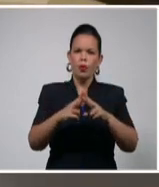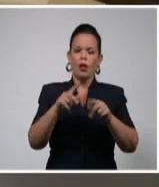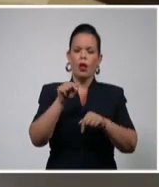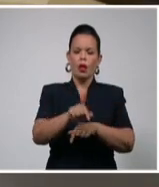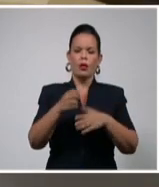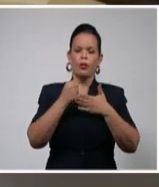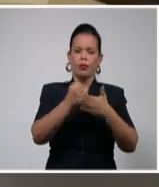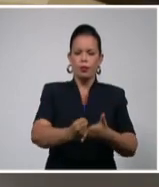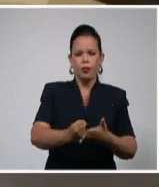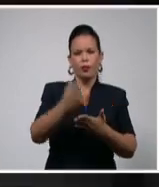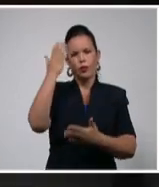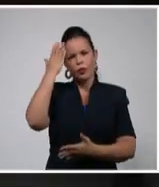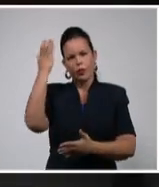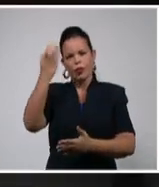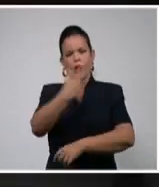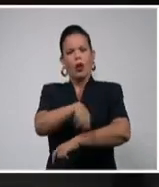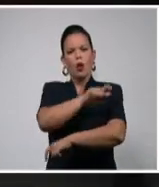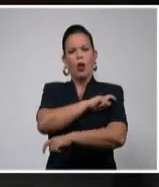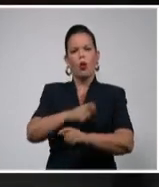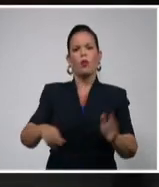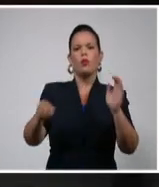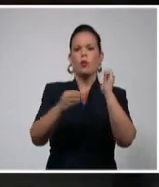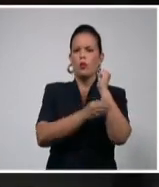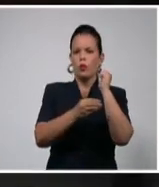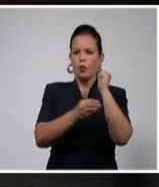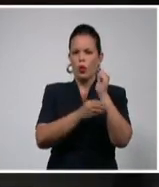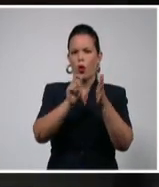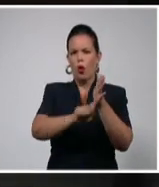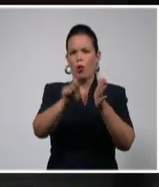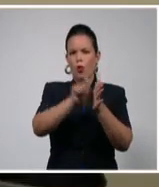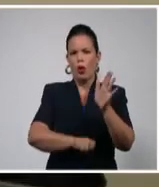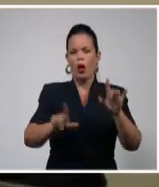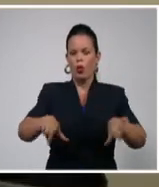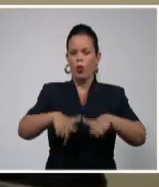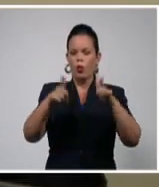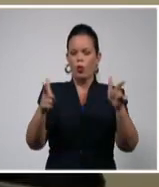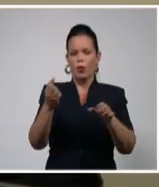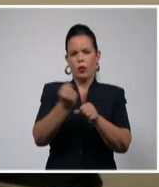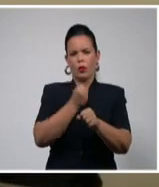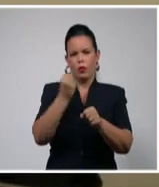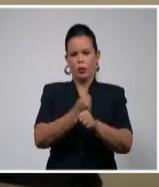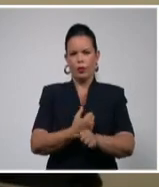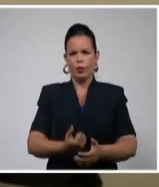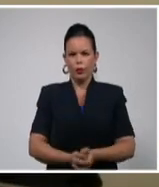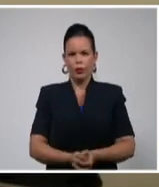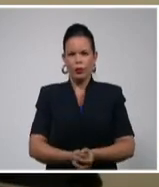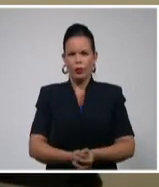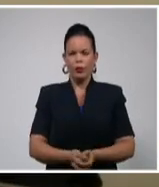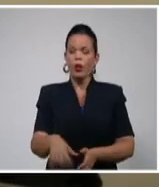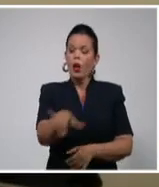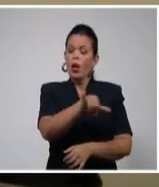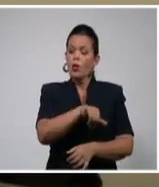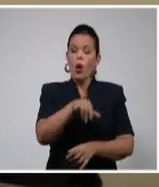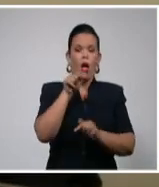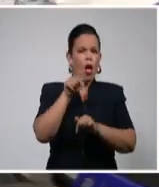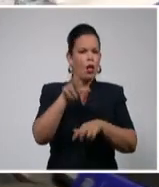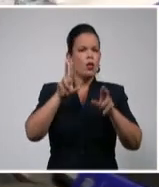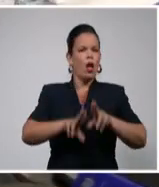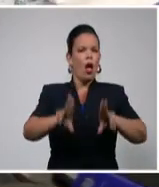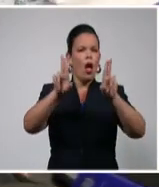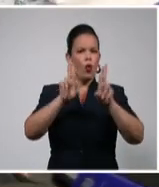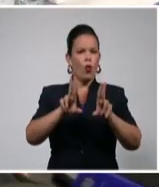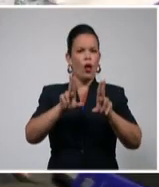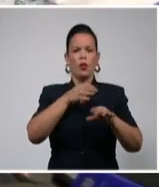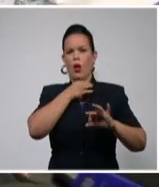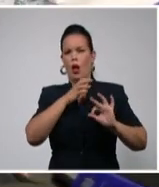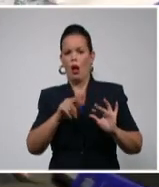Popular en los territorios y en el cumplimiento de sus atribuciones. En la sesión se acordó también que hasta tanto puede realizarse